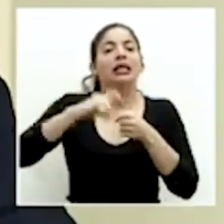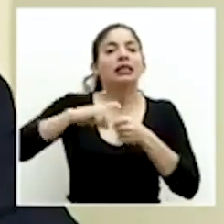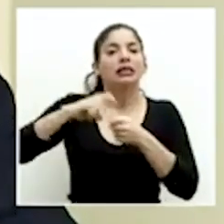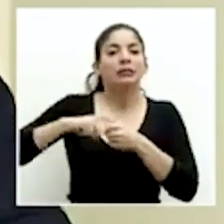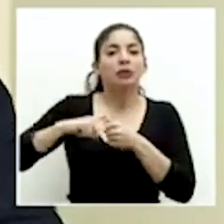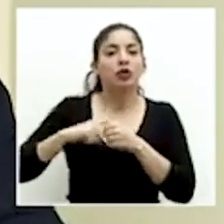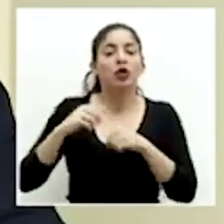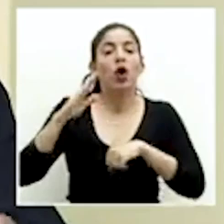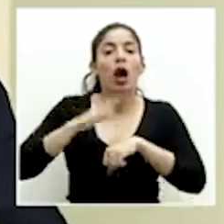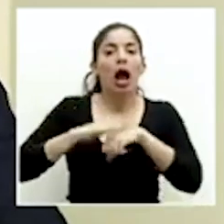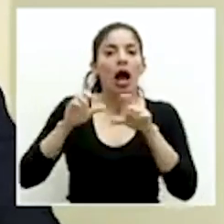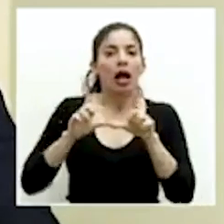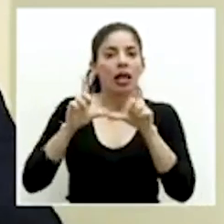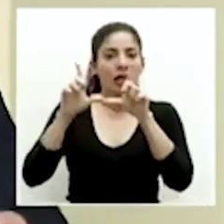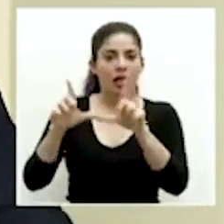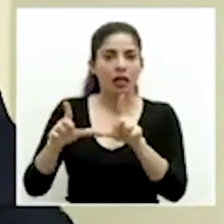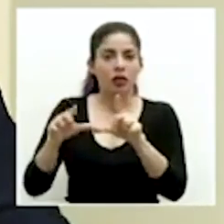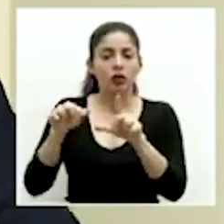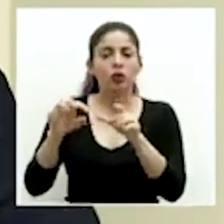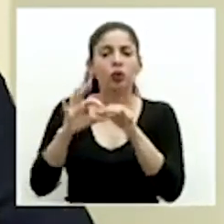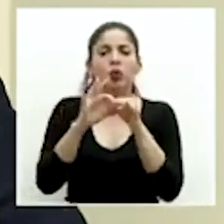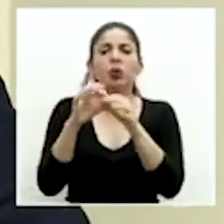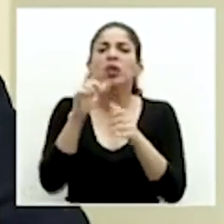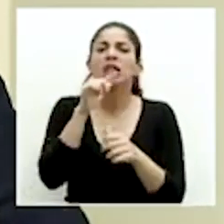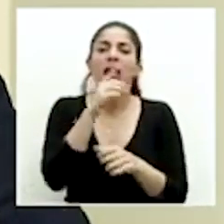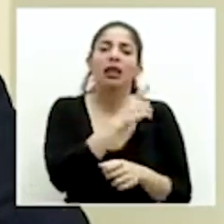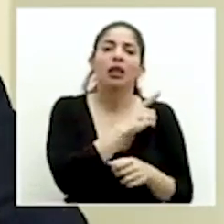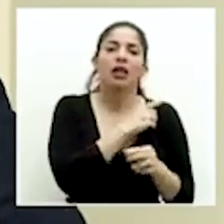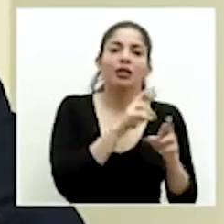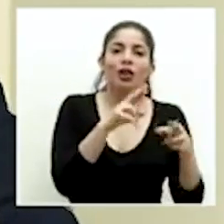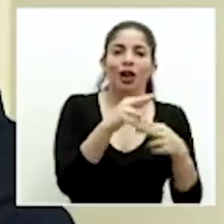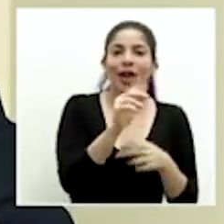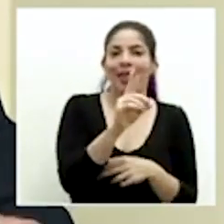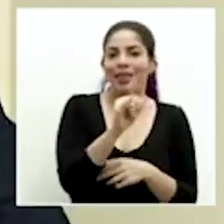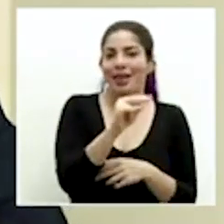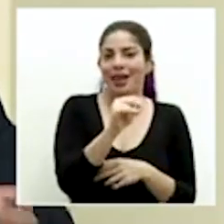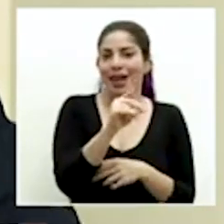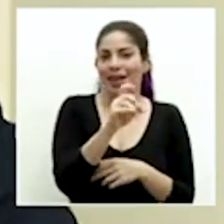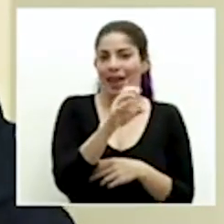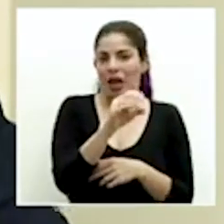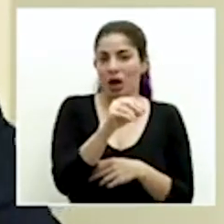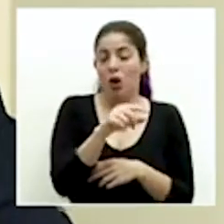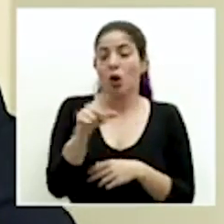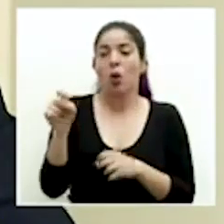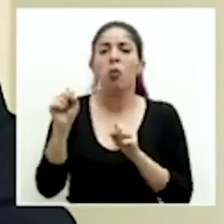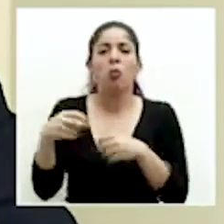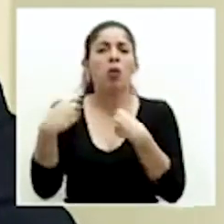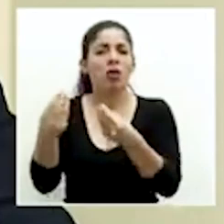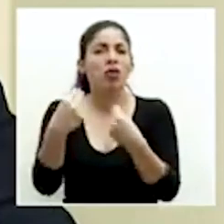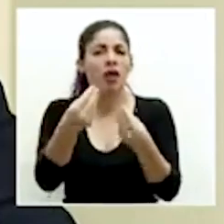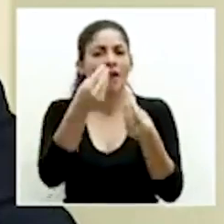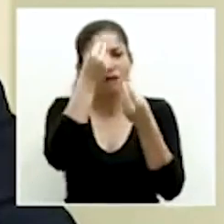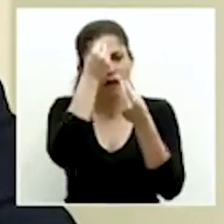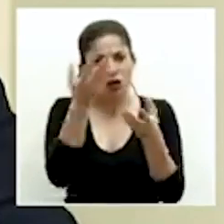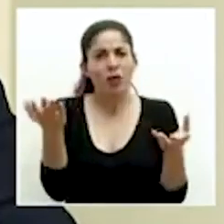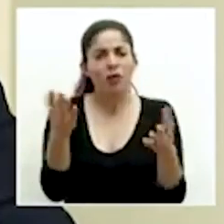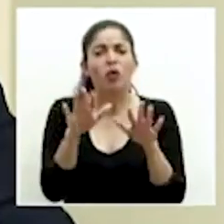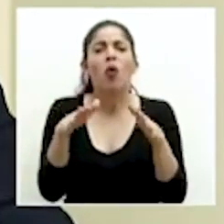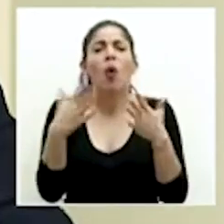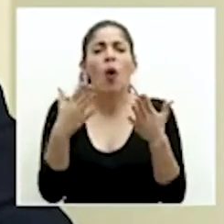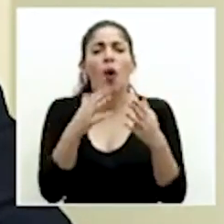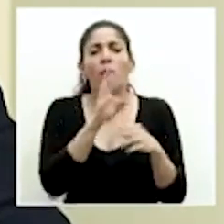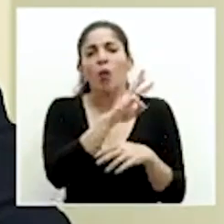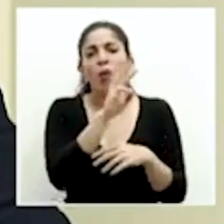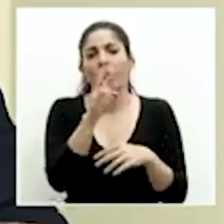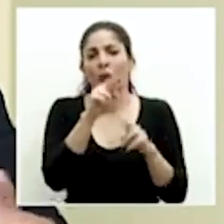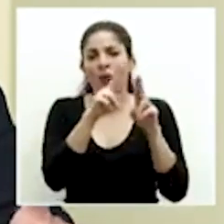acreditación en coordinación con las direcciones regionales de la INADECO y también podrán obtener información a través de nuestras